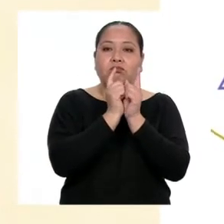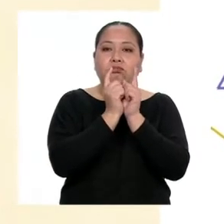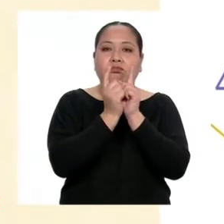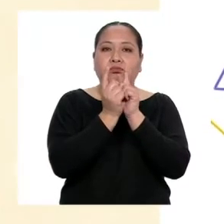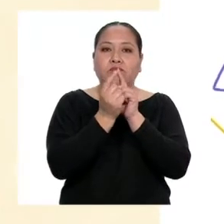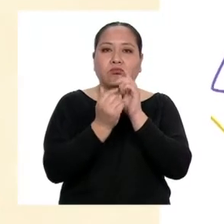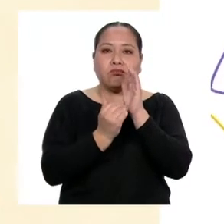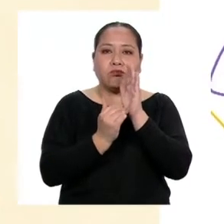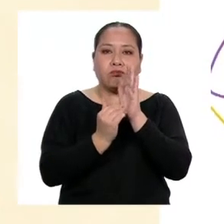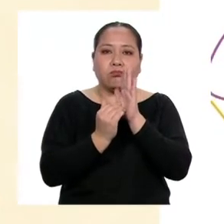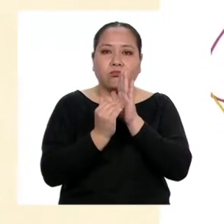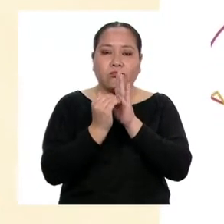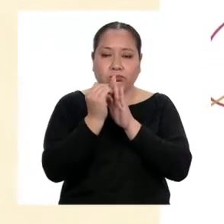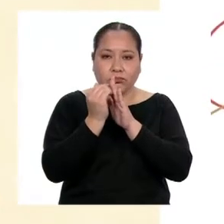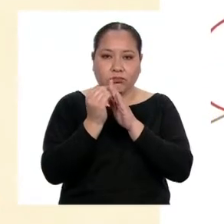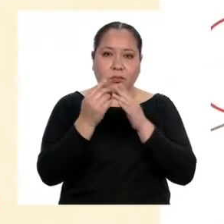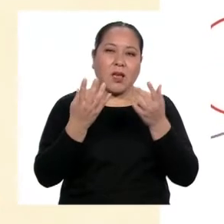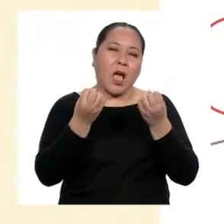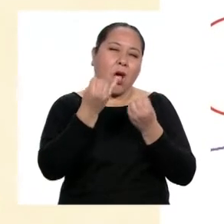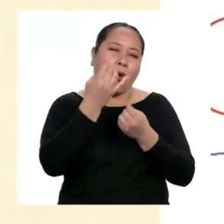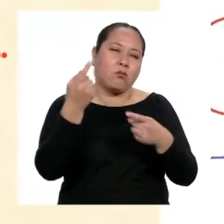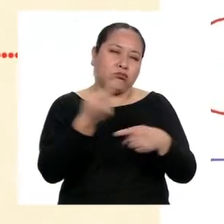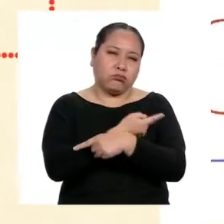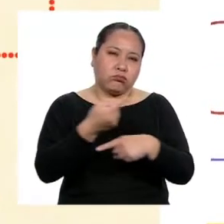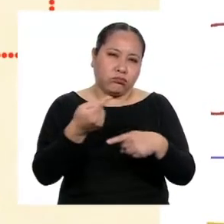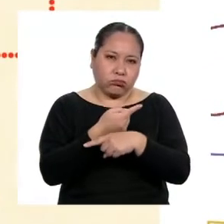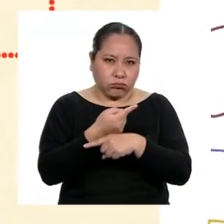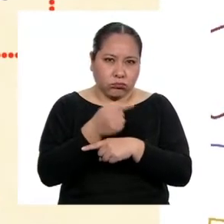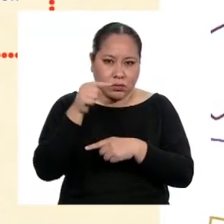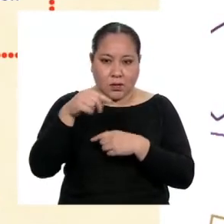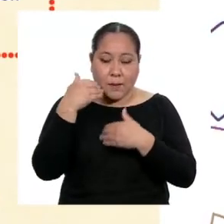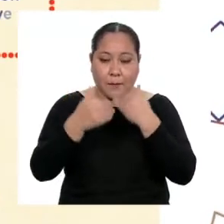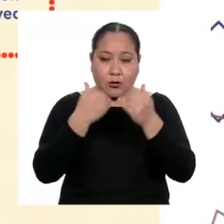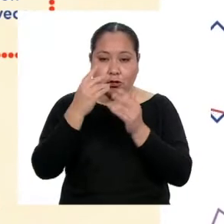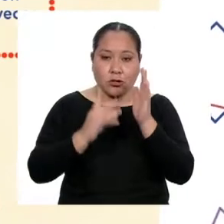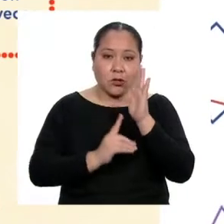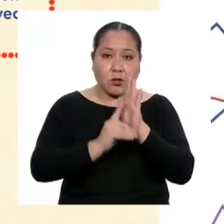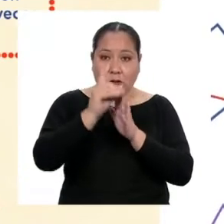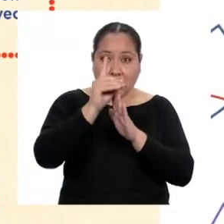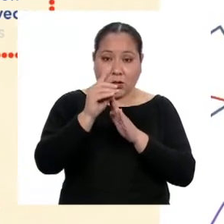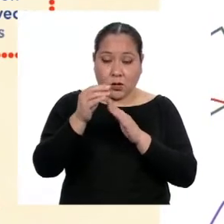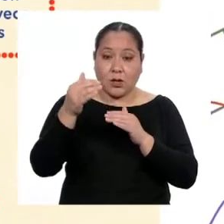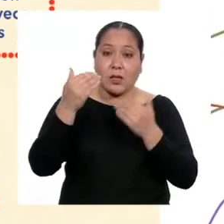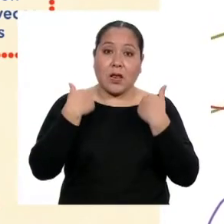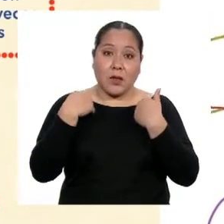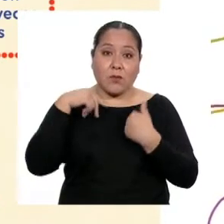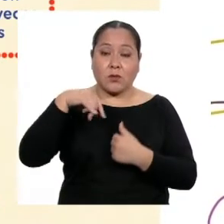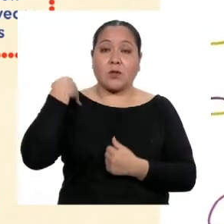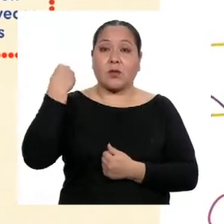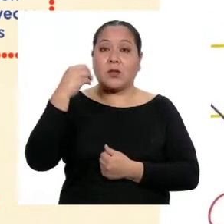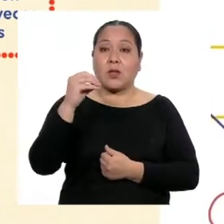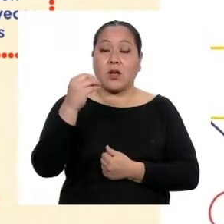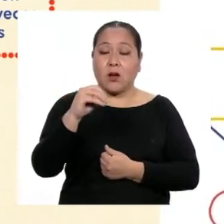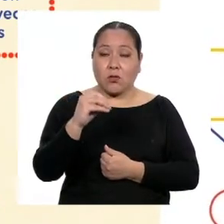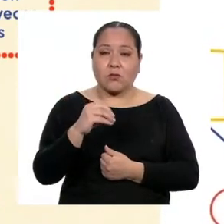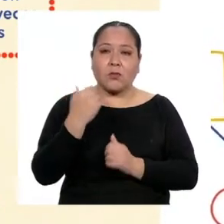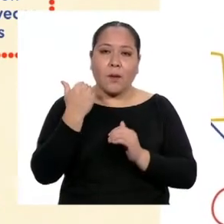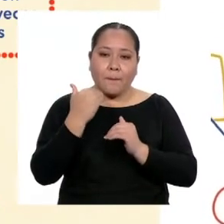contradictorios. El proceso de desarrollo por el que atravesamos durante la adolescencia es gradual,